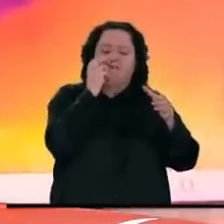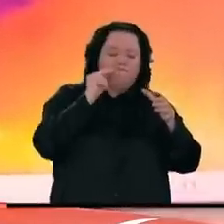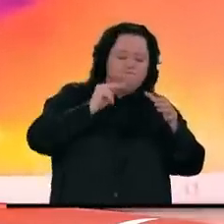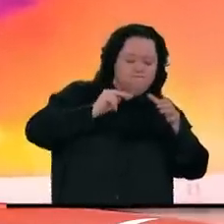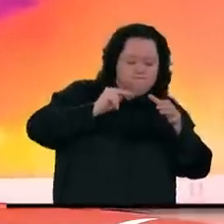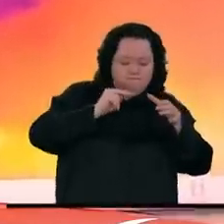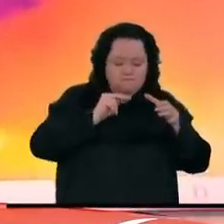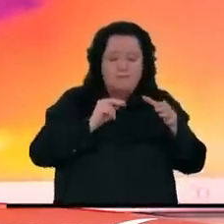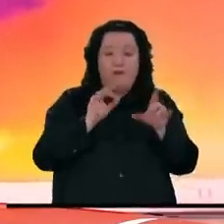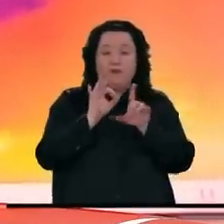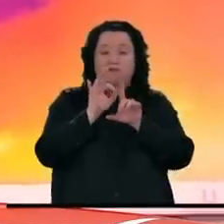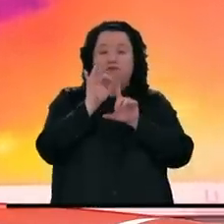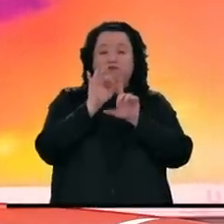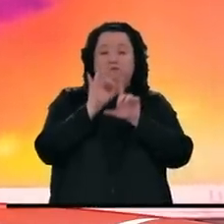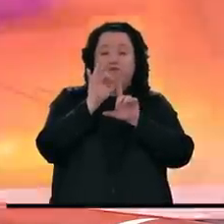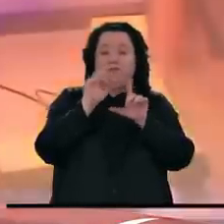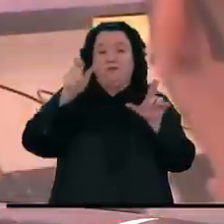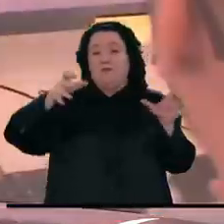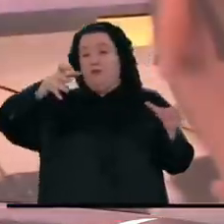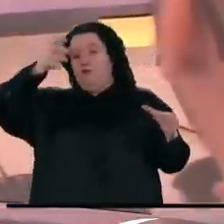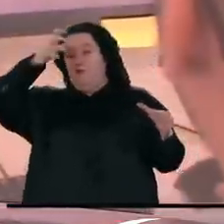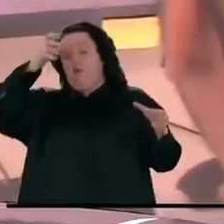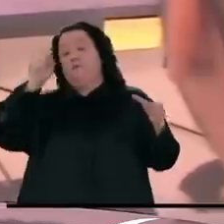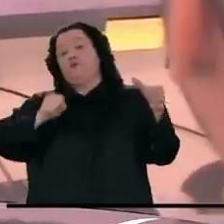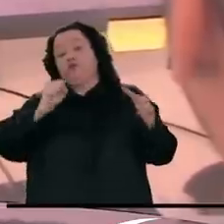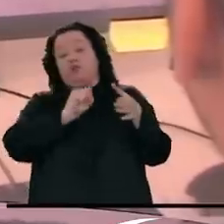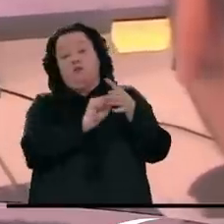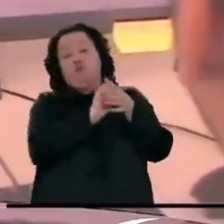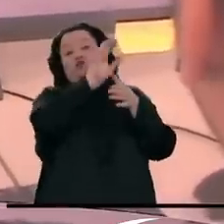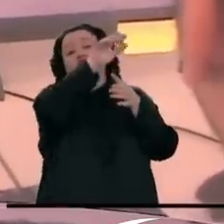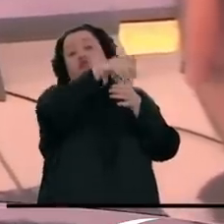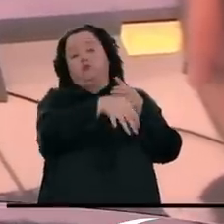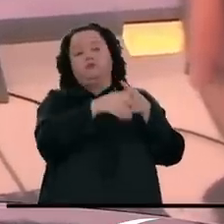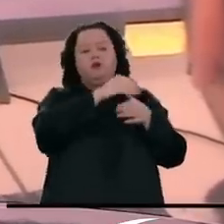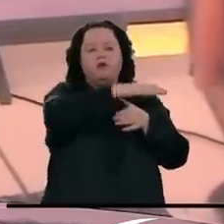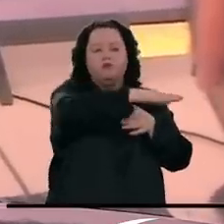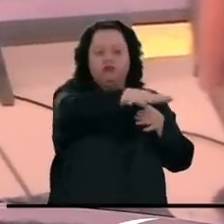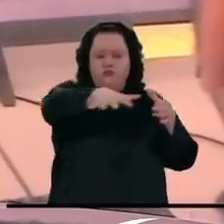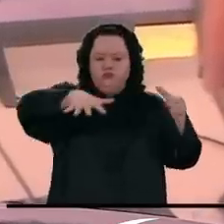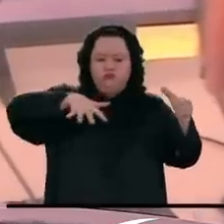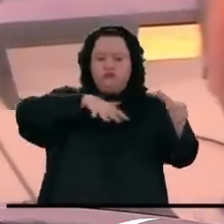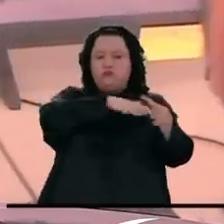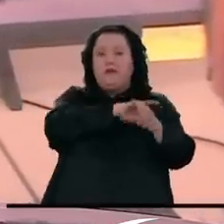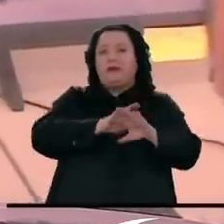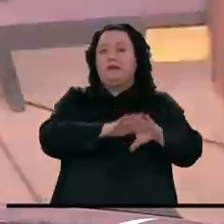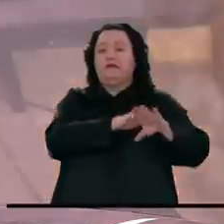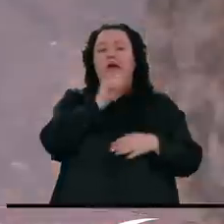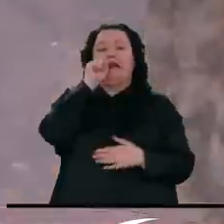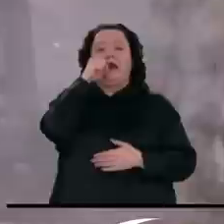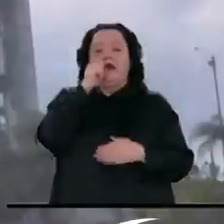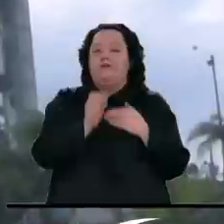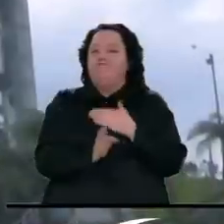variación térmica, según los expertos, podría generar una erupción. Su zona de influencia permanece en alerta naranja.